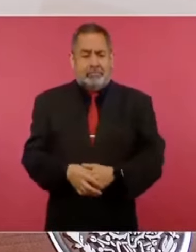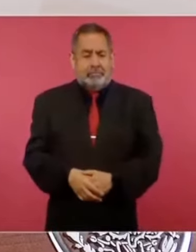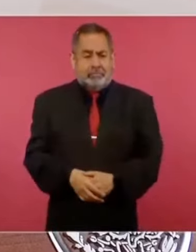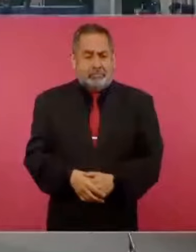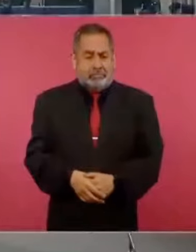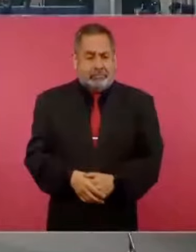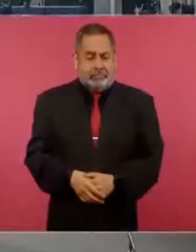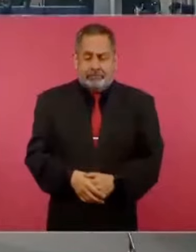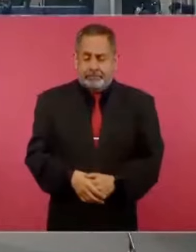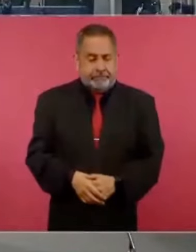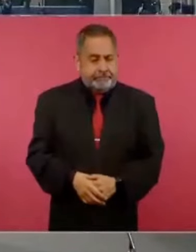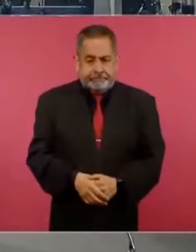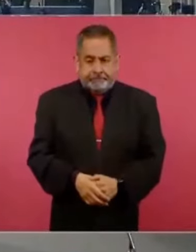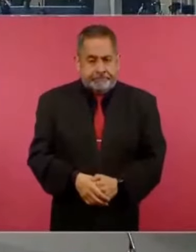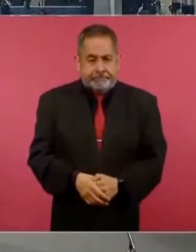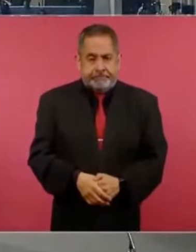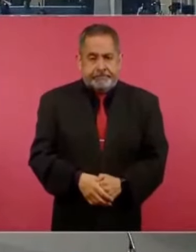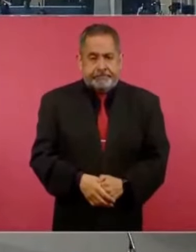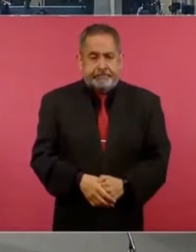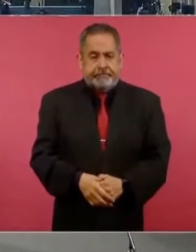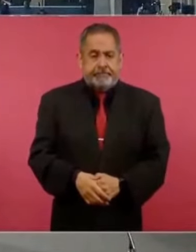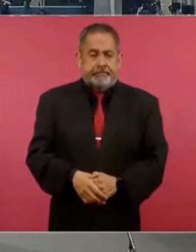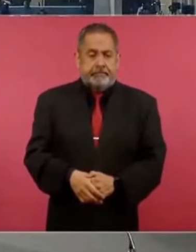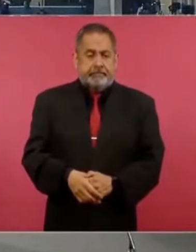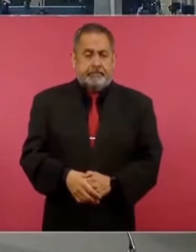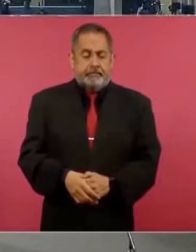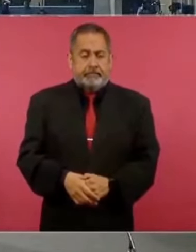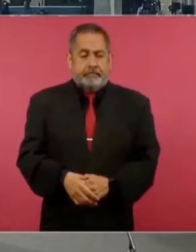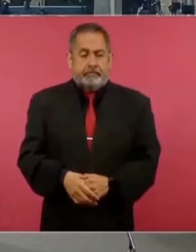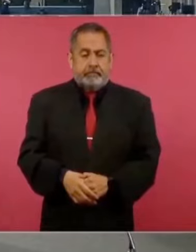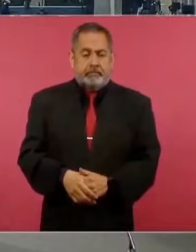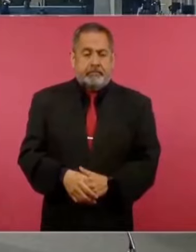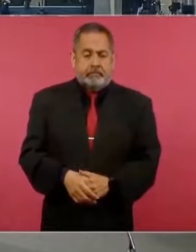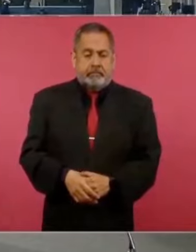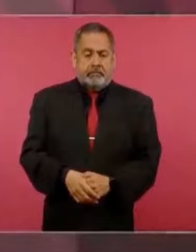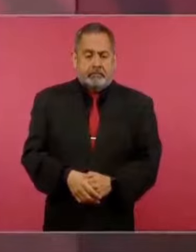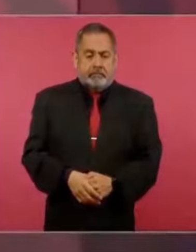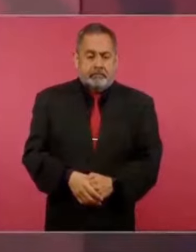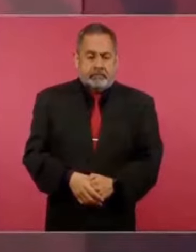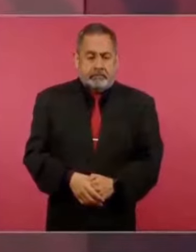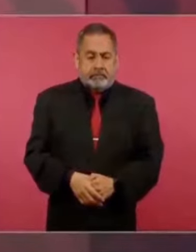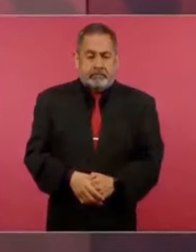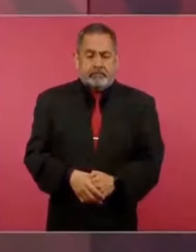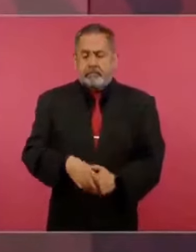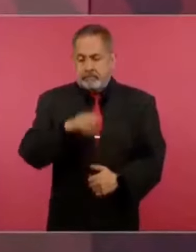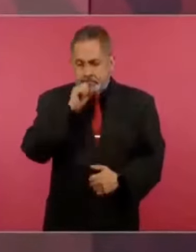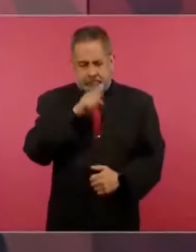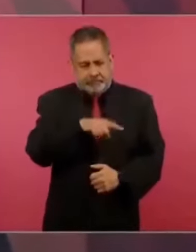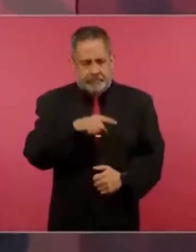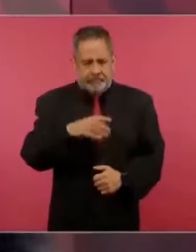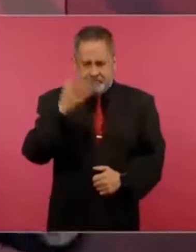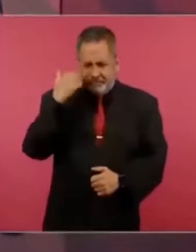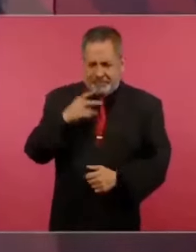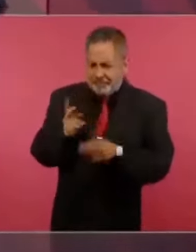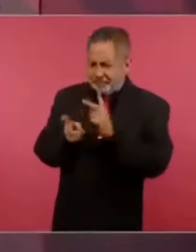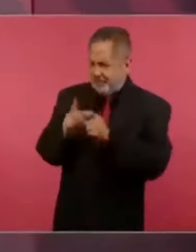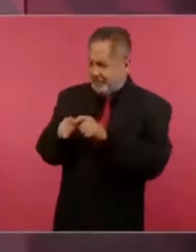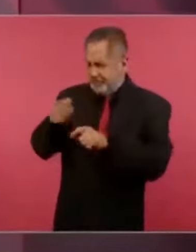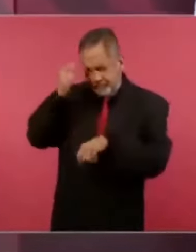Yo mismo le preguntaba yo al director de Pemex